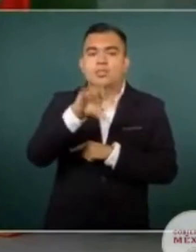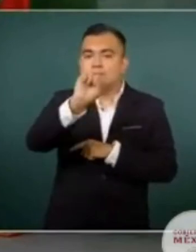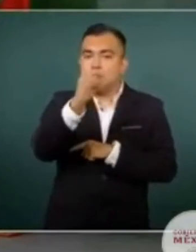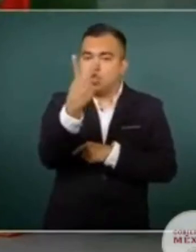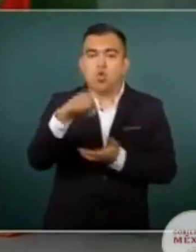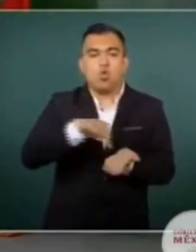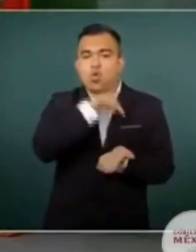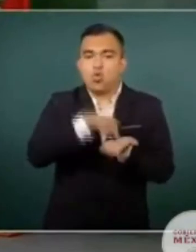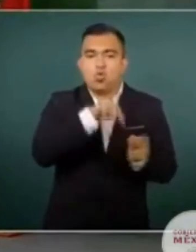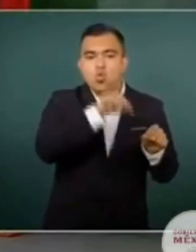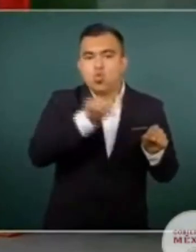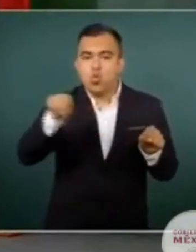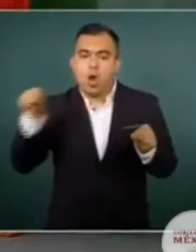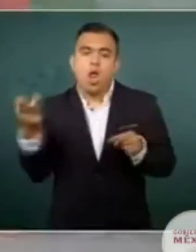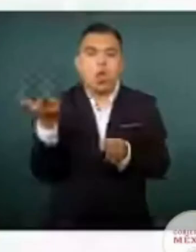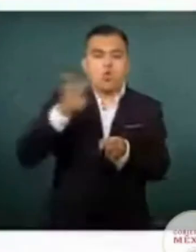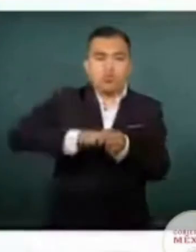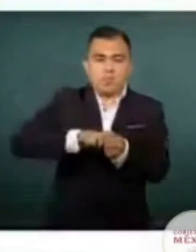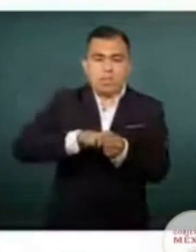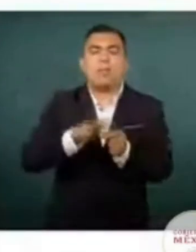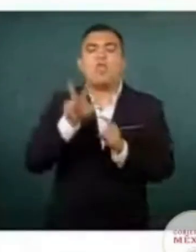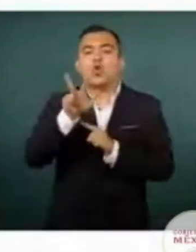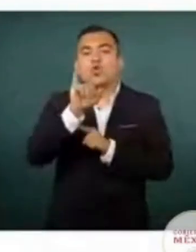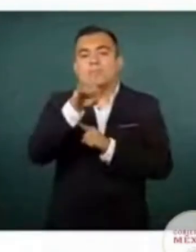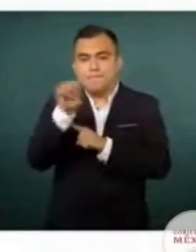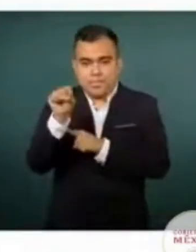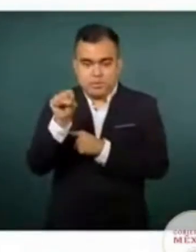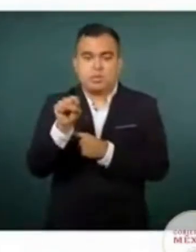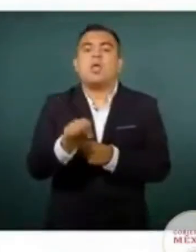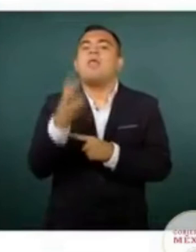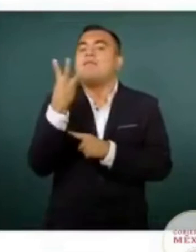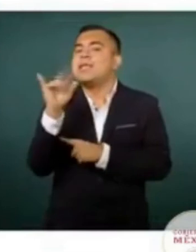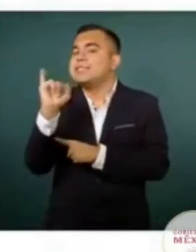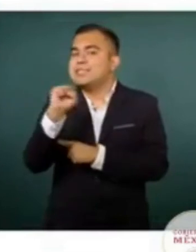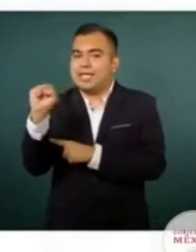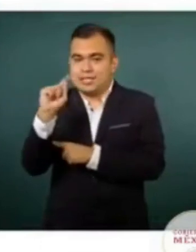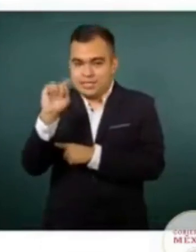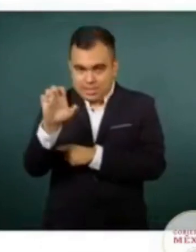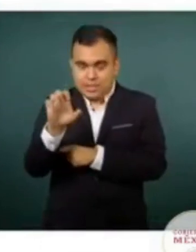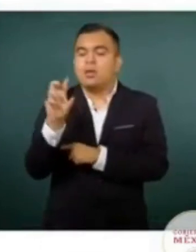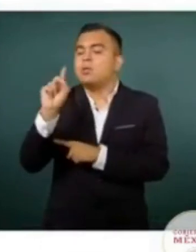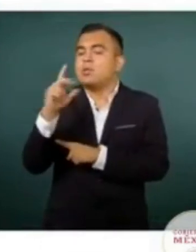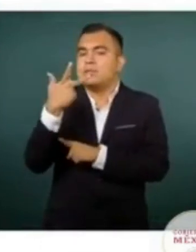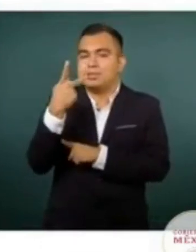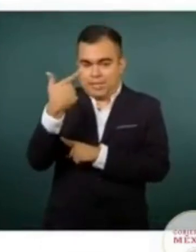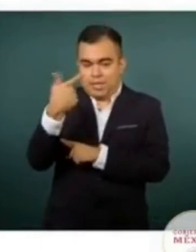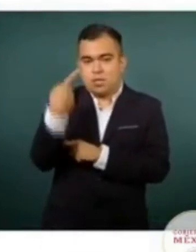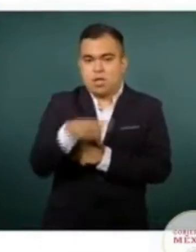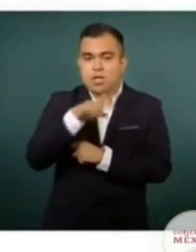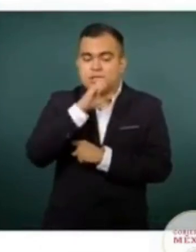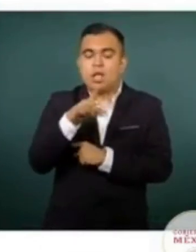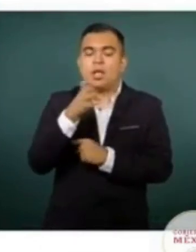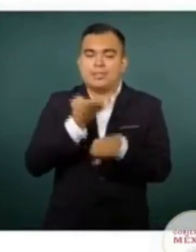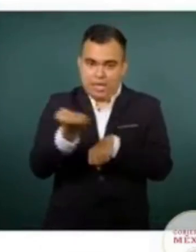hospitalarias, son 18 del IMSS, 3 del Issste, 37 del Estado, 1 de Semar y